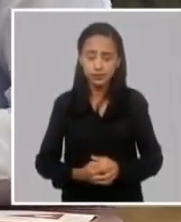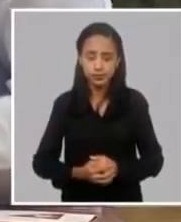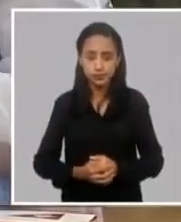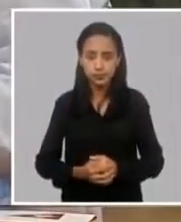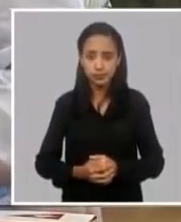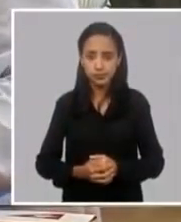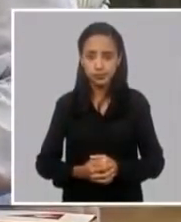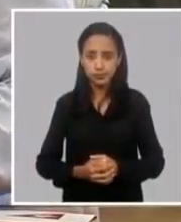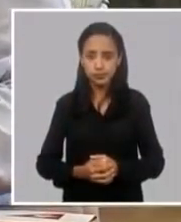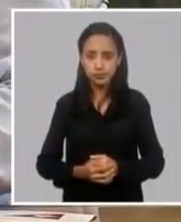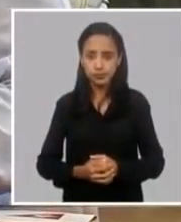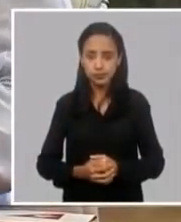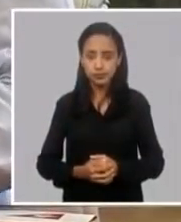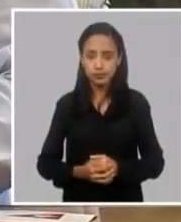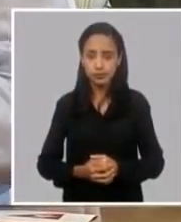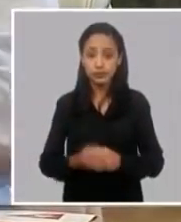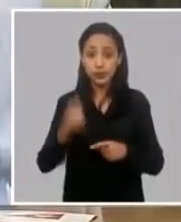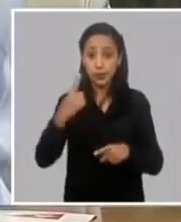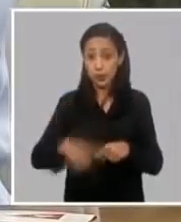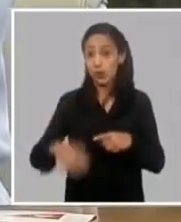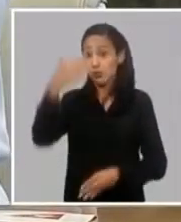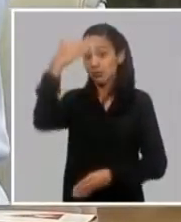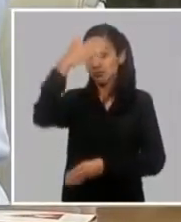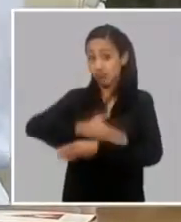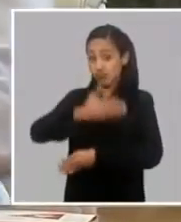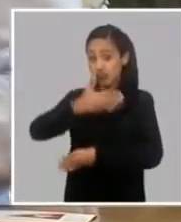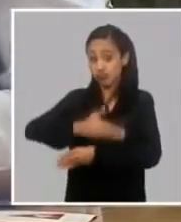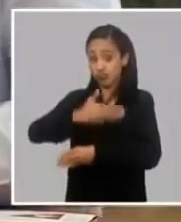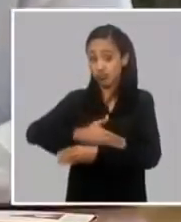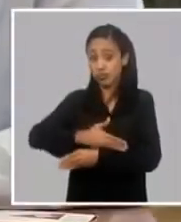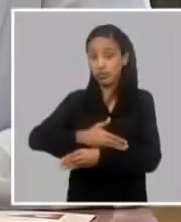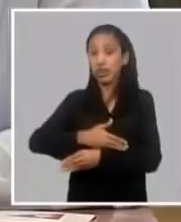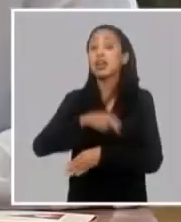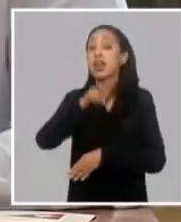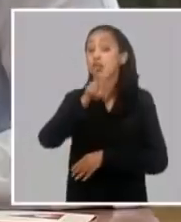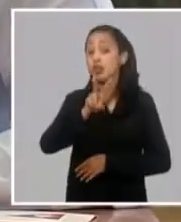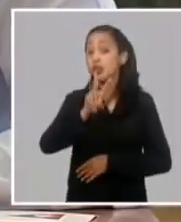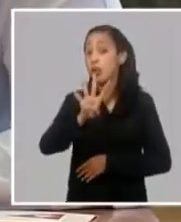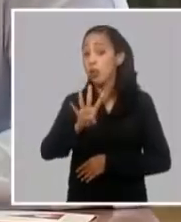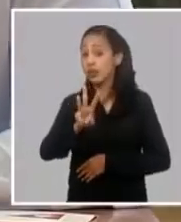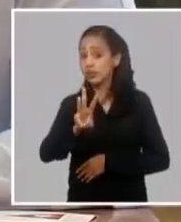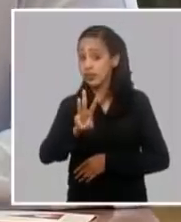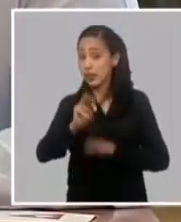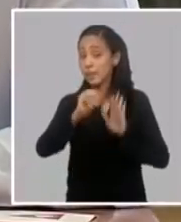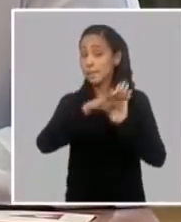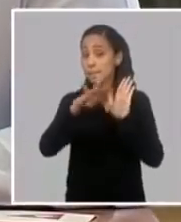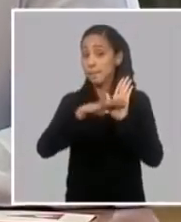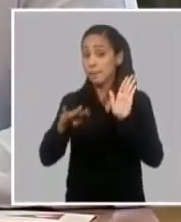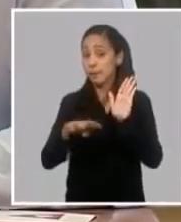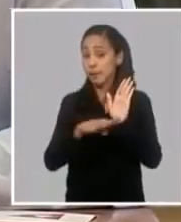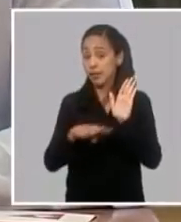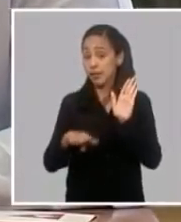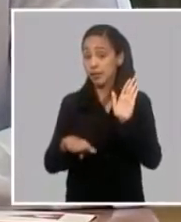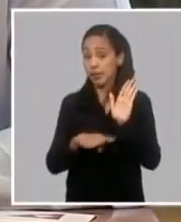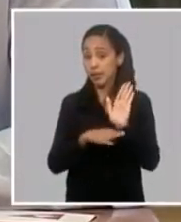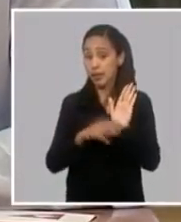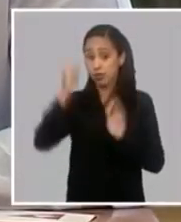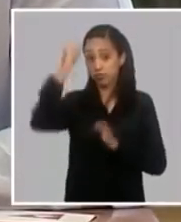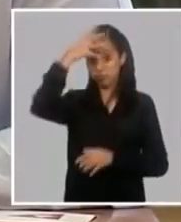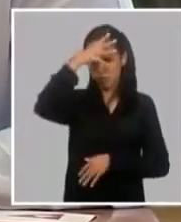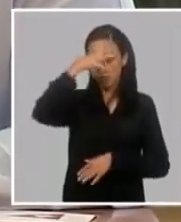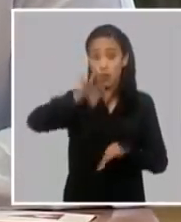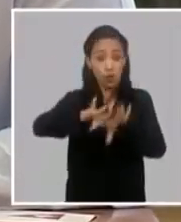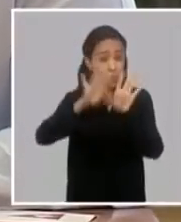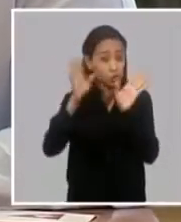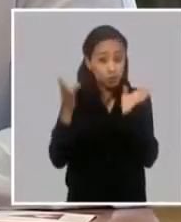Y con el recruecimiento del bloqueo en estos momentos y con las famosas 243 medidas de la administración Trump se cortan todas